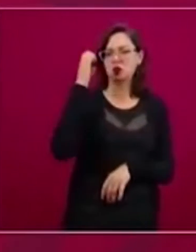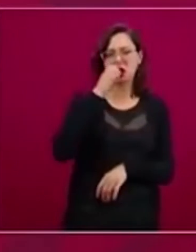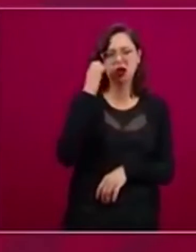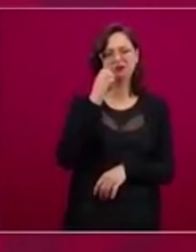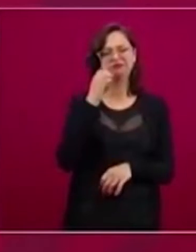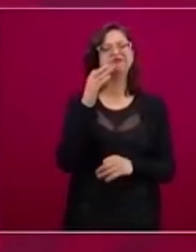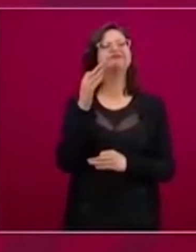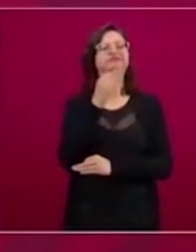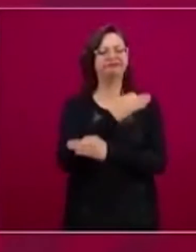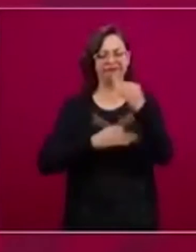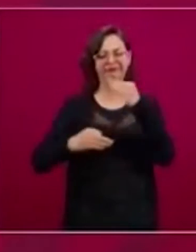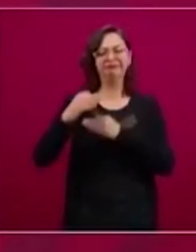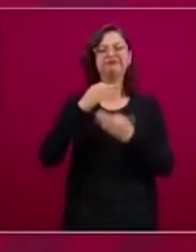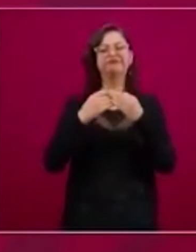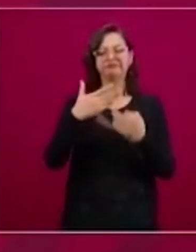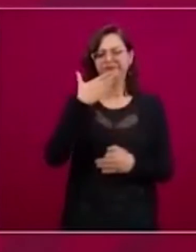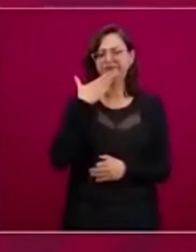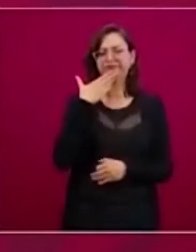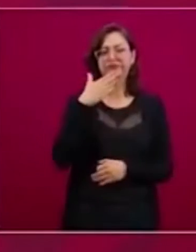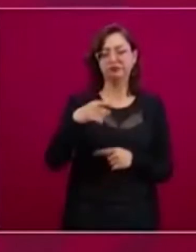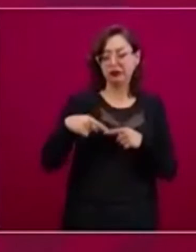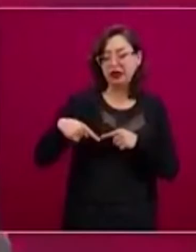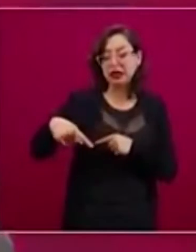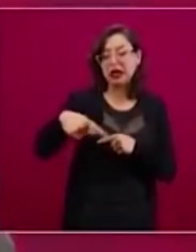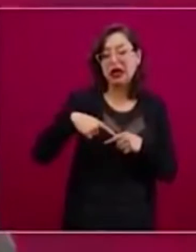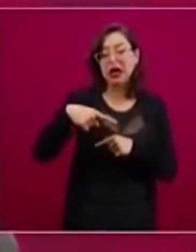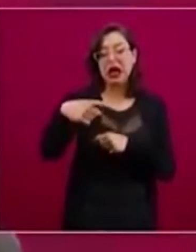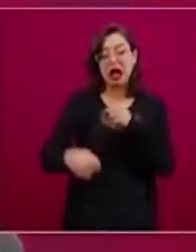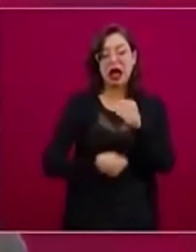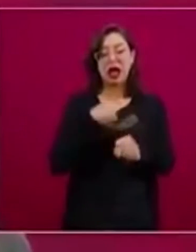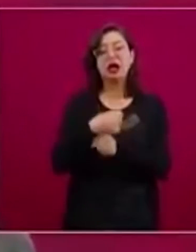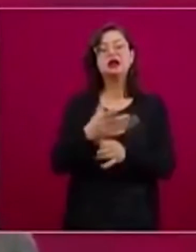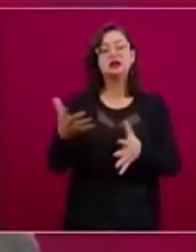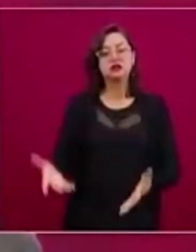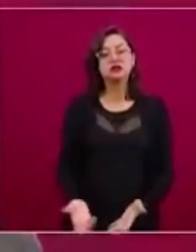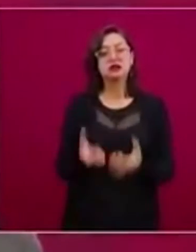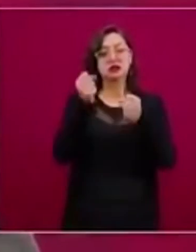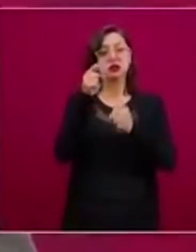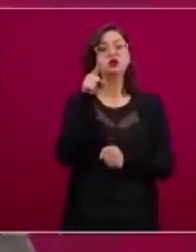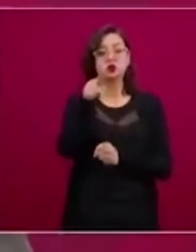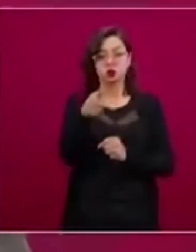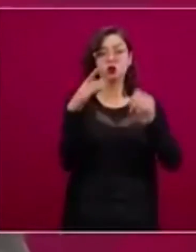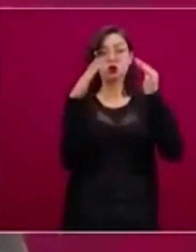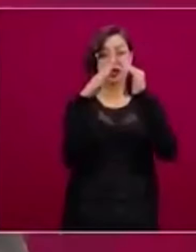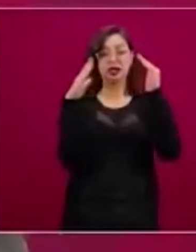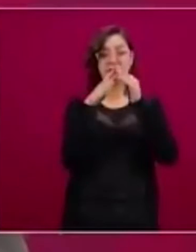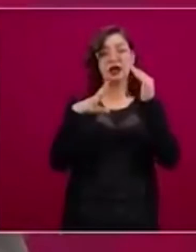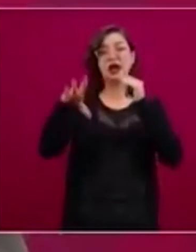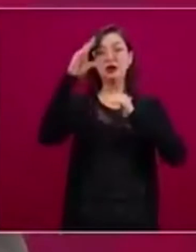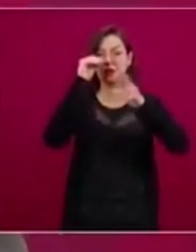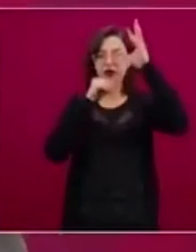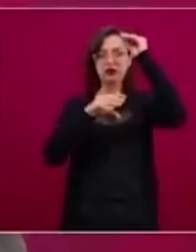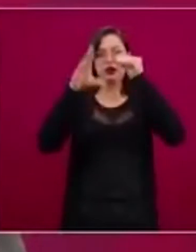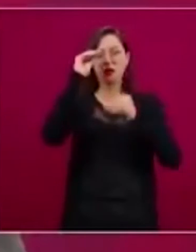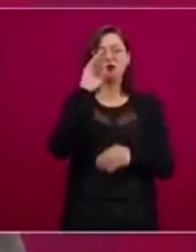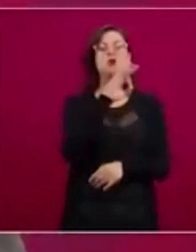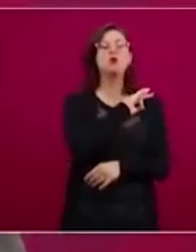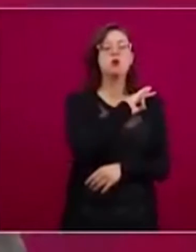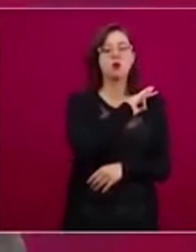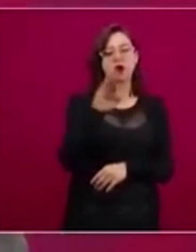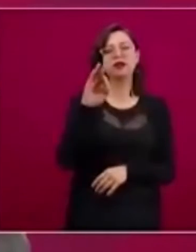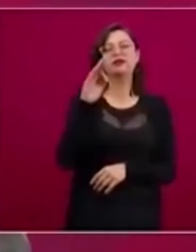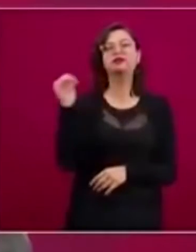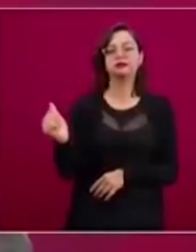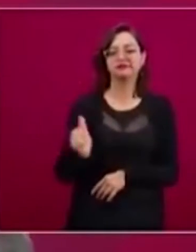que vamos a rescatar el ciclo escolar que aprende en casa, se trata de aprovechar mucho mejor el